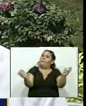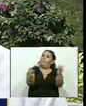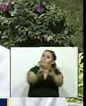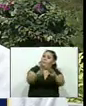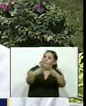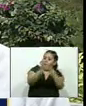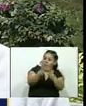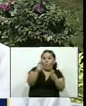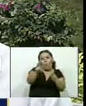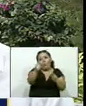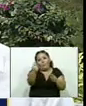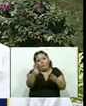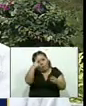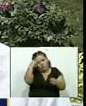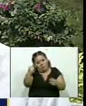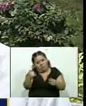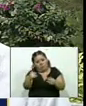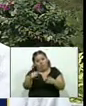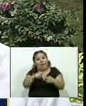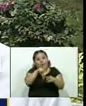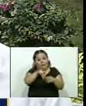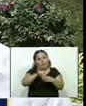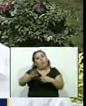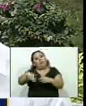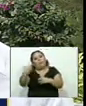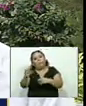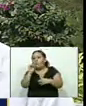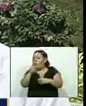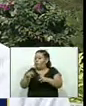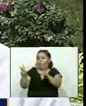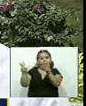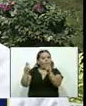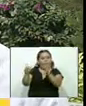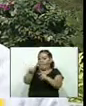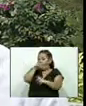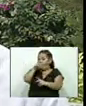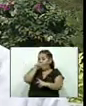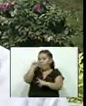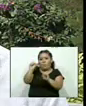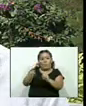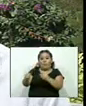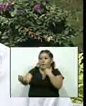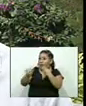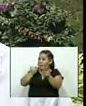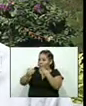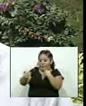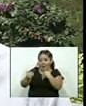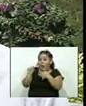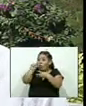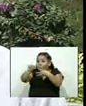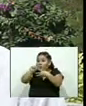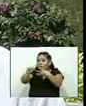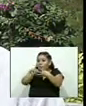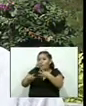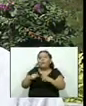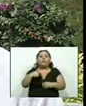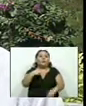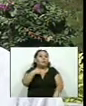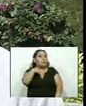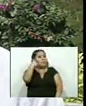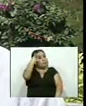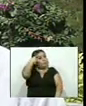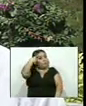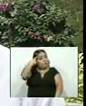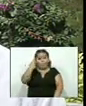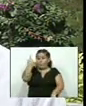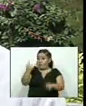con pandilleros, pero después dice que el caso tiene reserva y no puede dar más detalles y más nombres. Yo creo que el señor Fiscal General de la